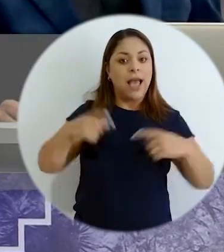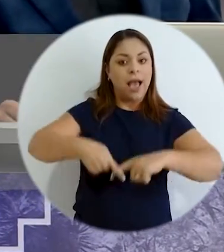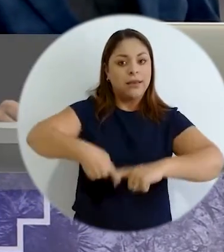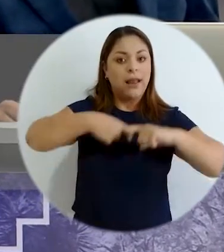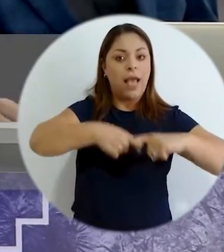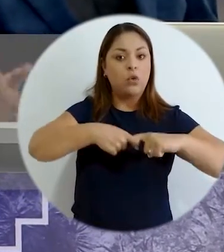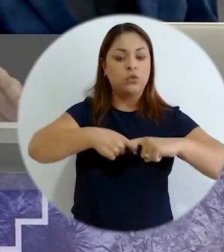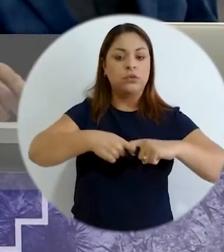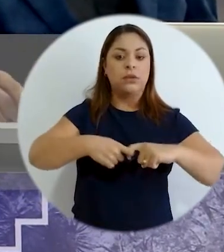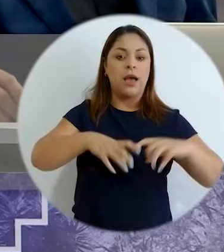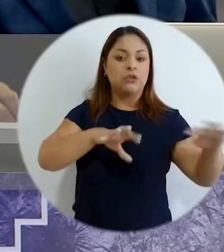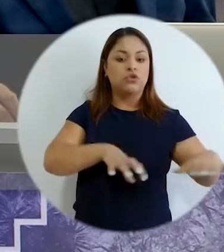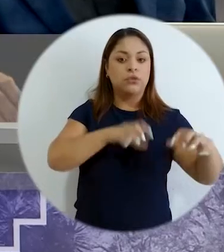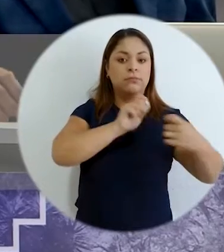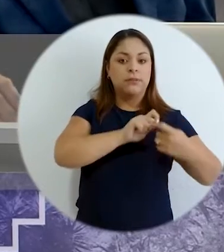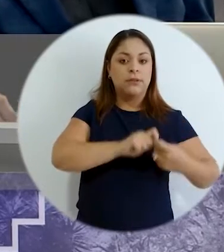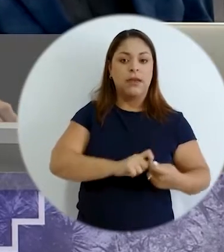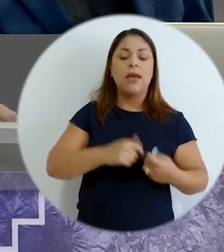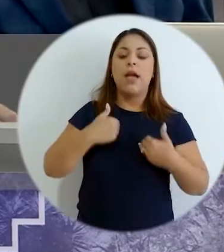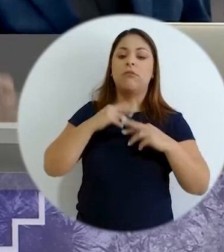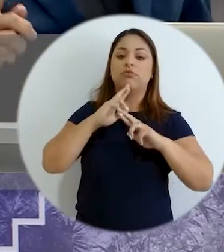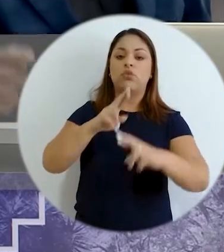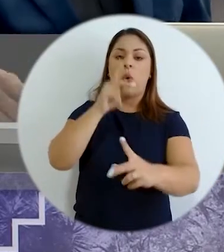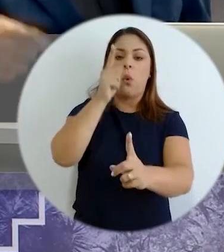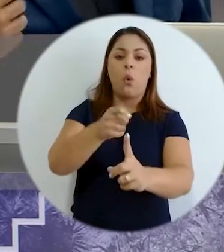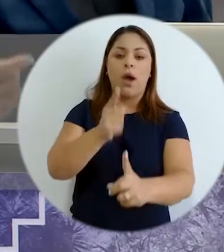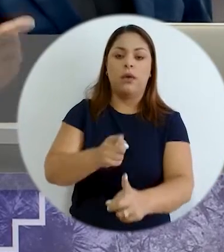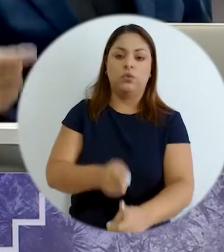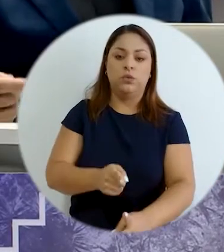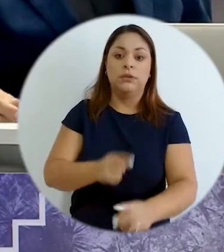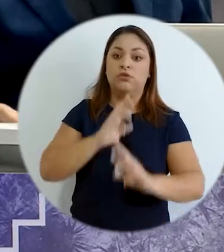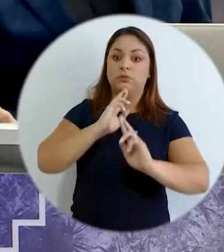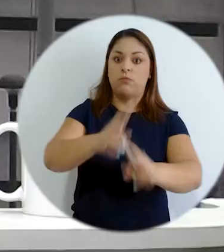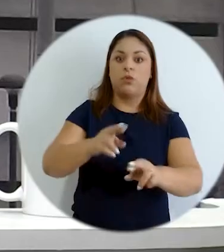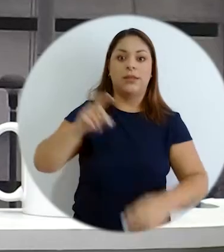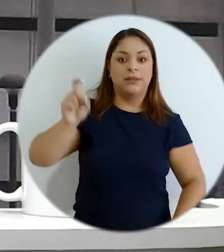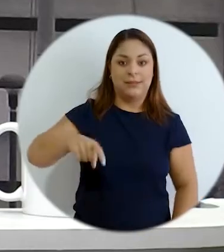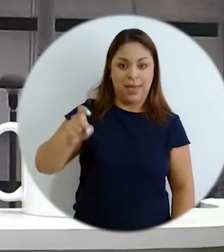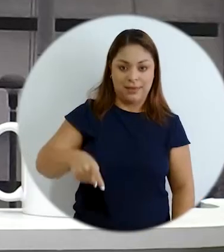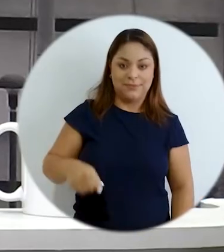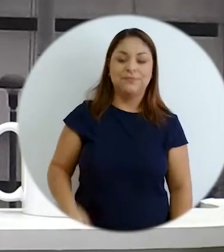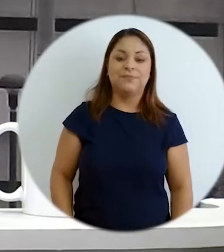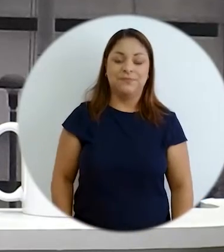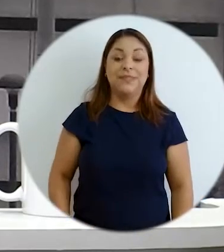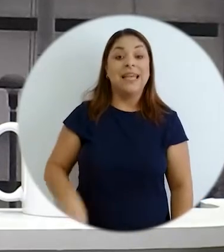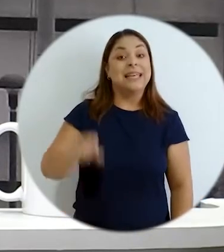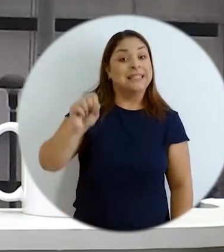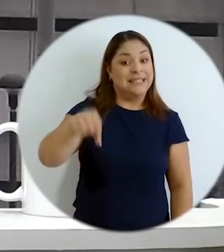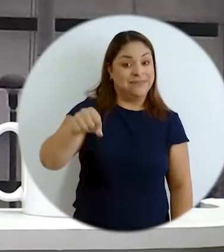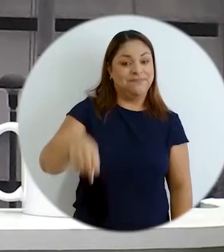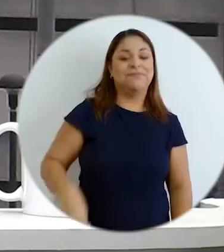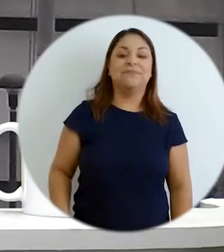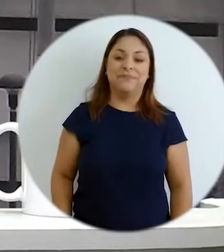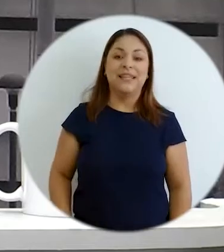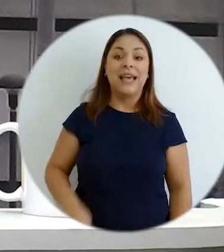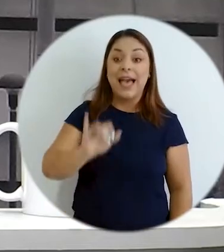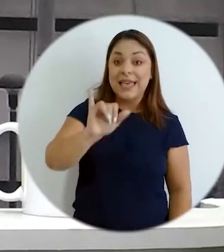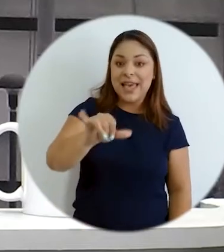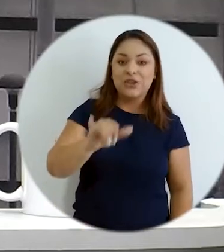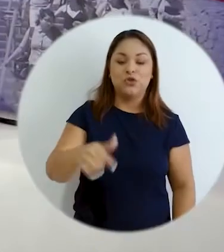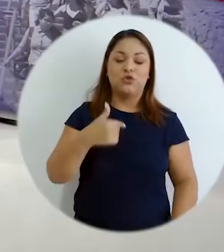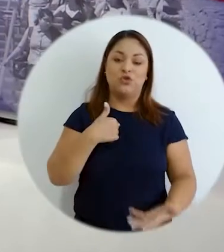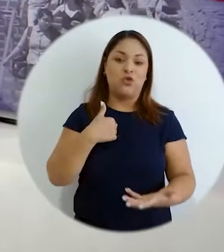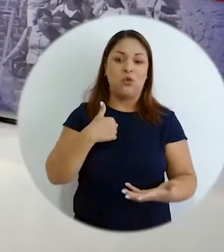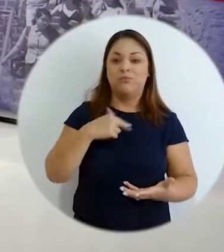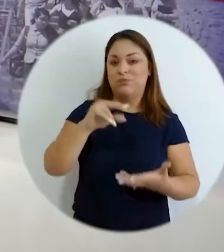específicas y podamos ver resultados concretos que respondan directamente a esas necesidades sí y esto me lleva a